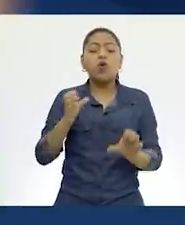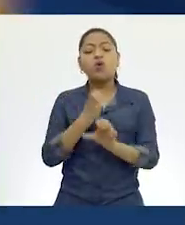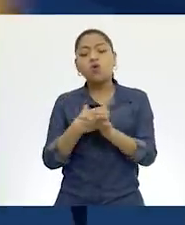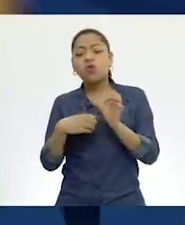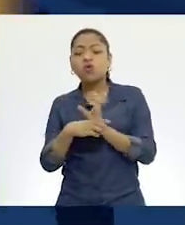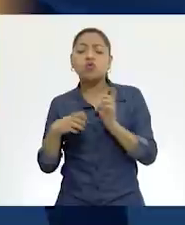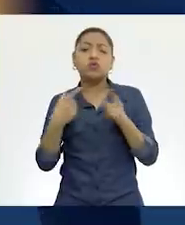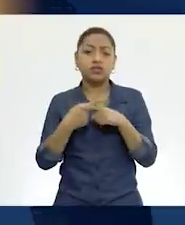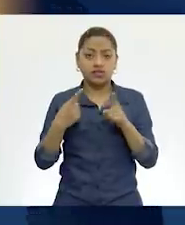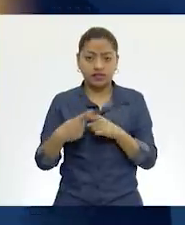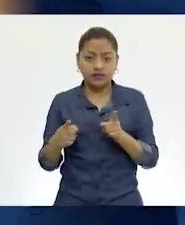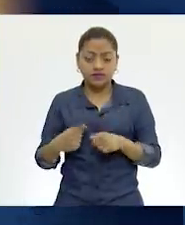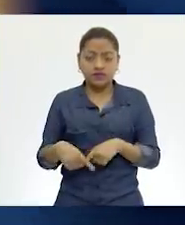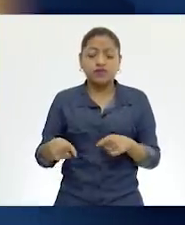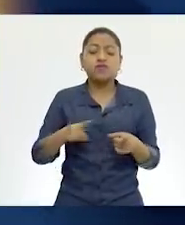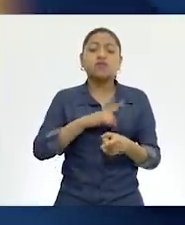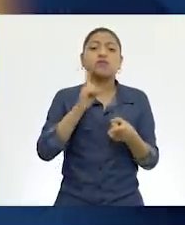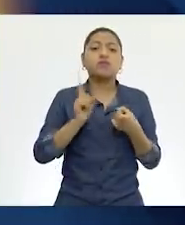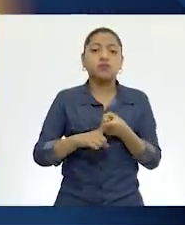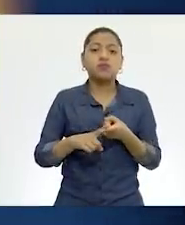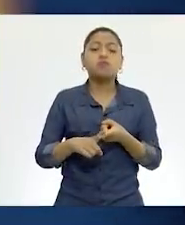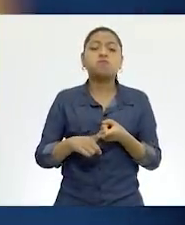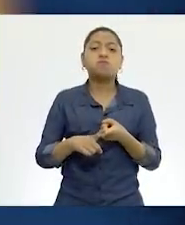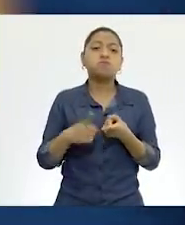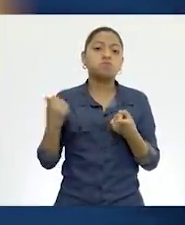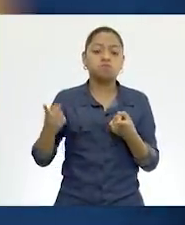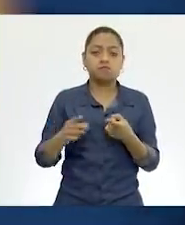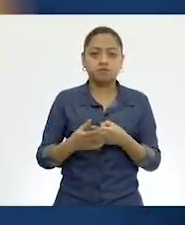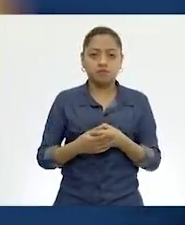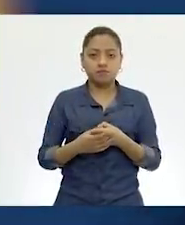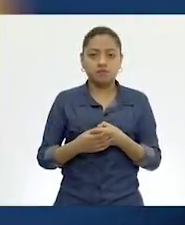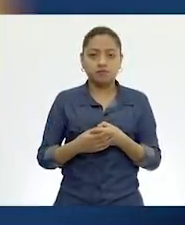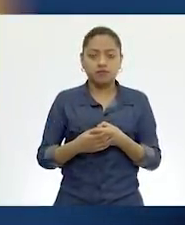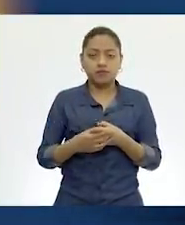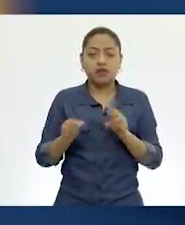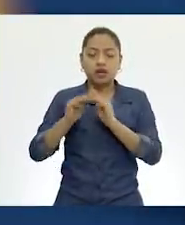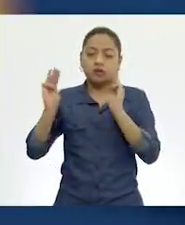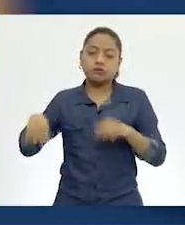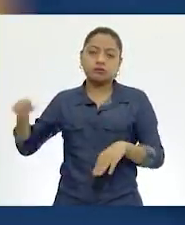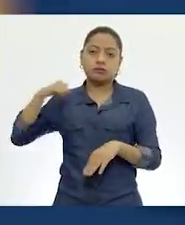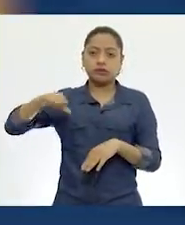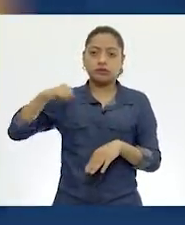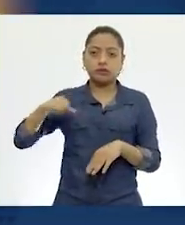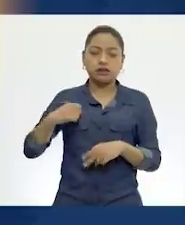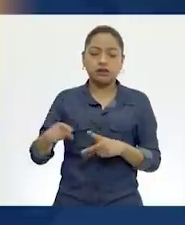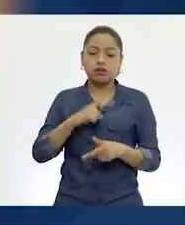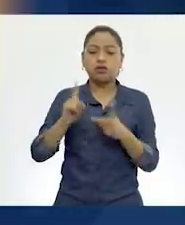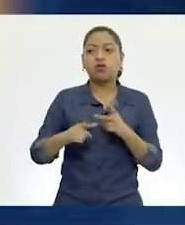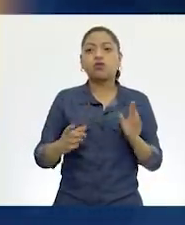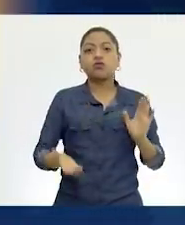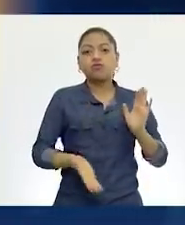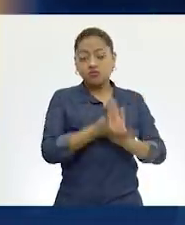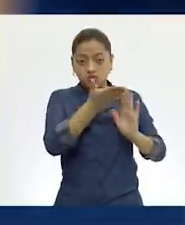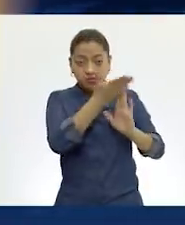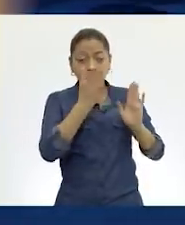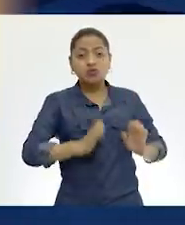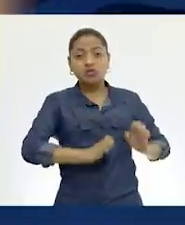que también pueden constituirse como fuentes primarias, por ejemplo, muebles antiguos, edificaciones,